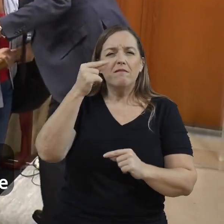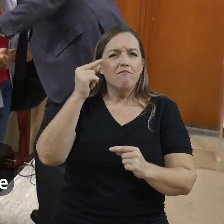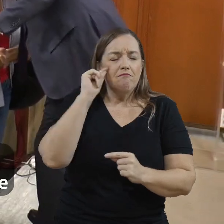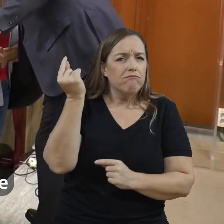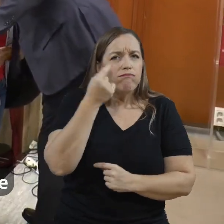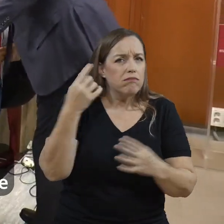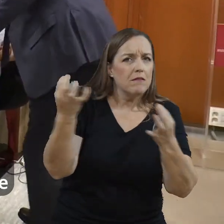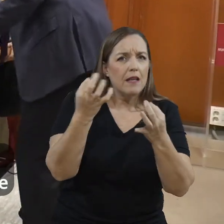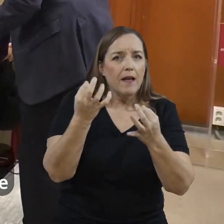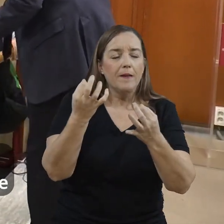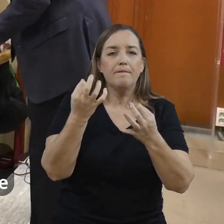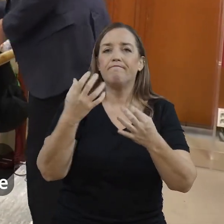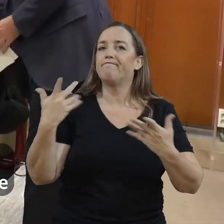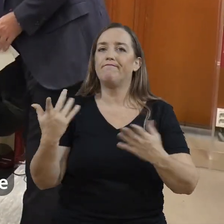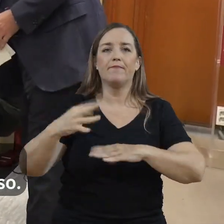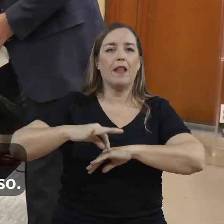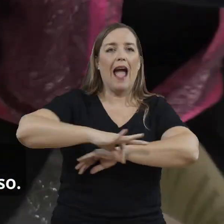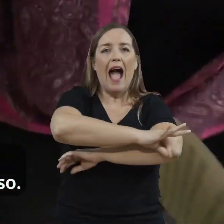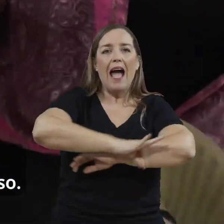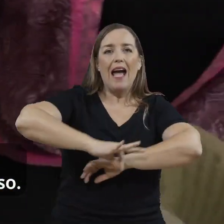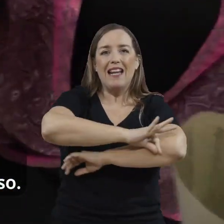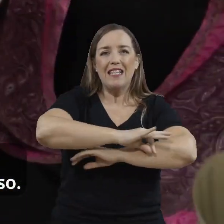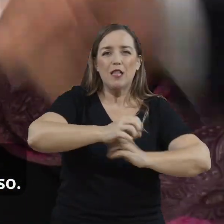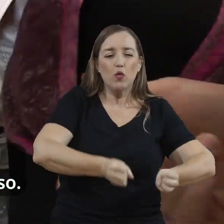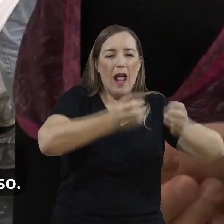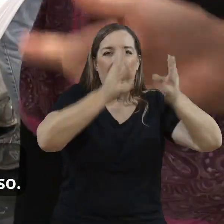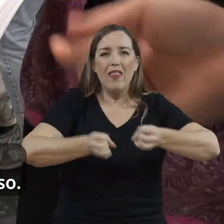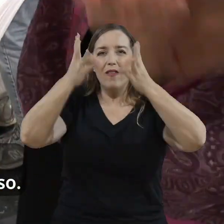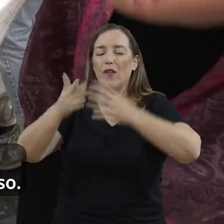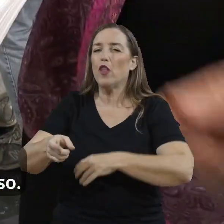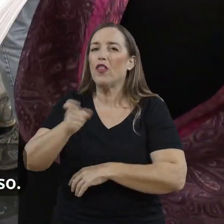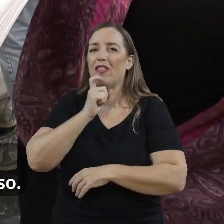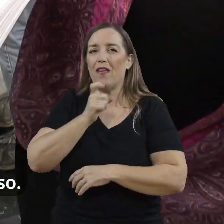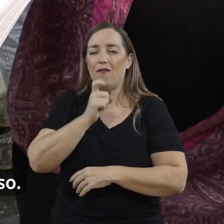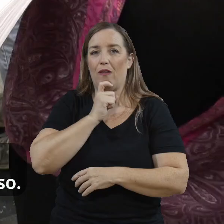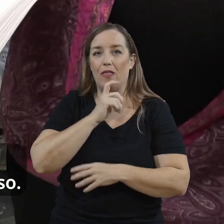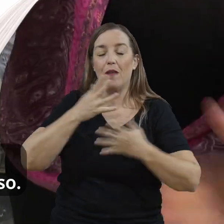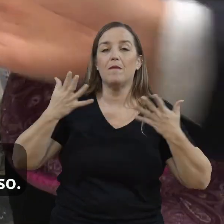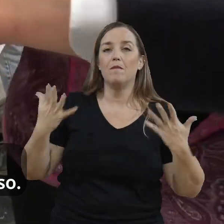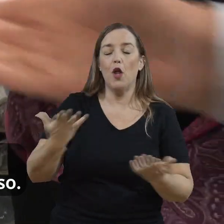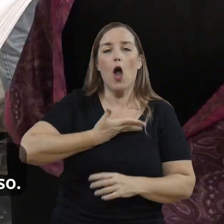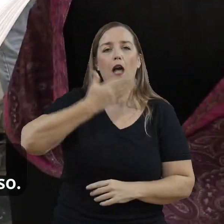normativas, aunque el Ayuntamiento tiene una visión de la accesibilidad mucho más amplia y completa que solo eso.